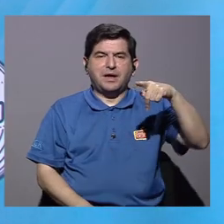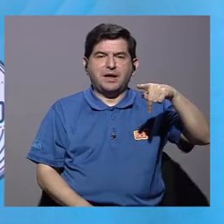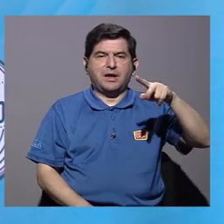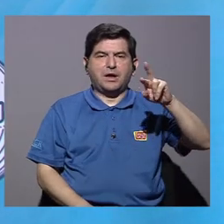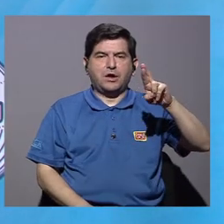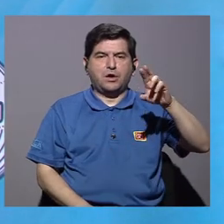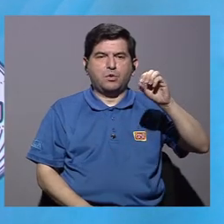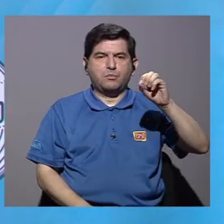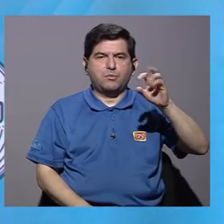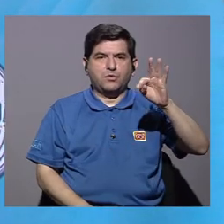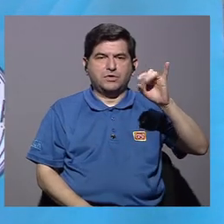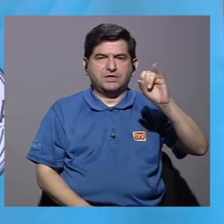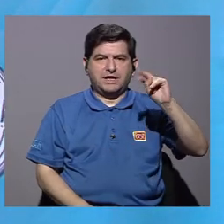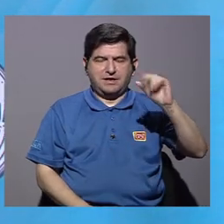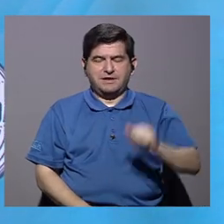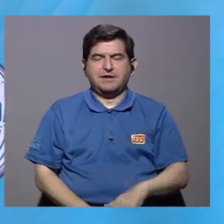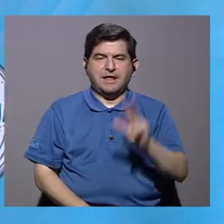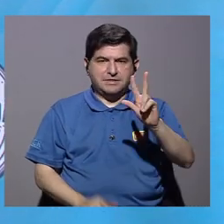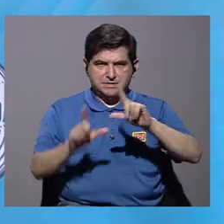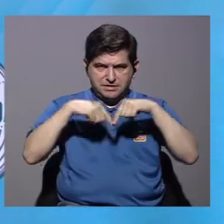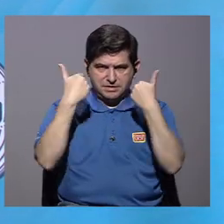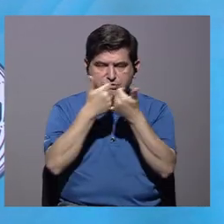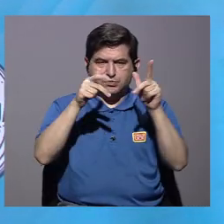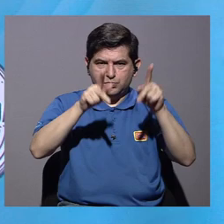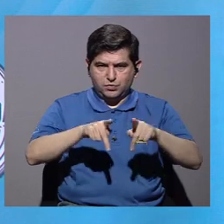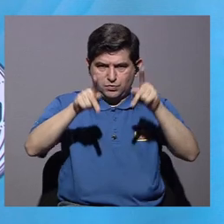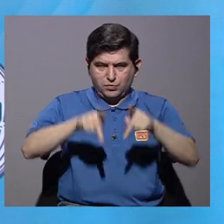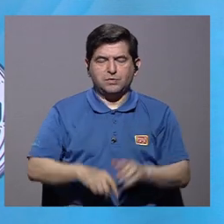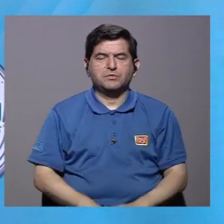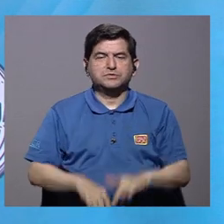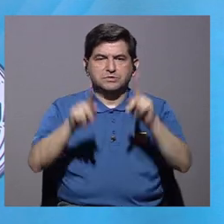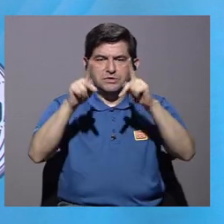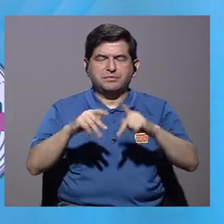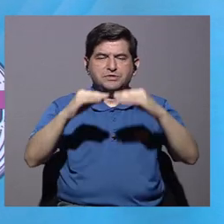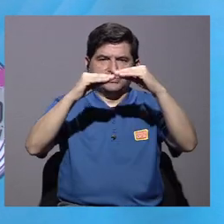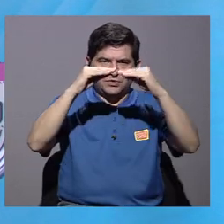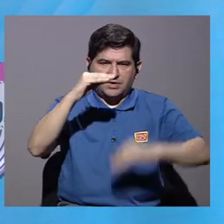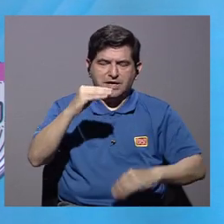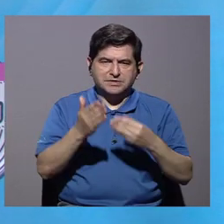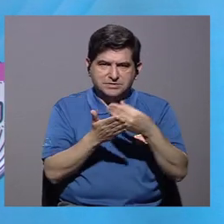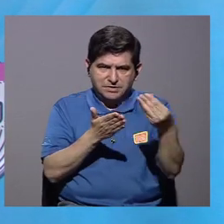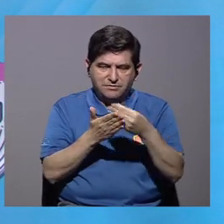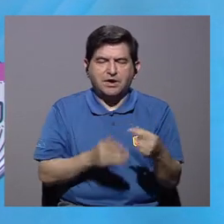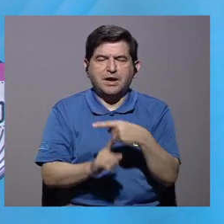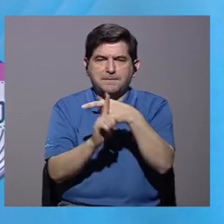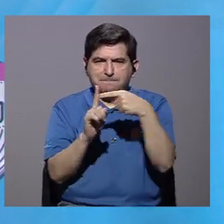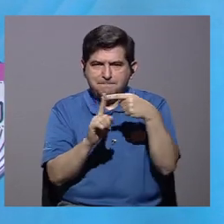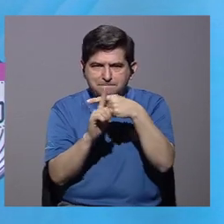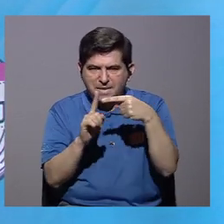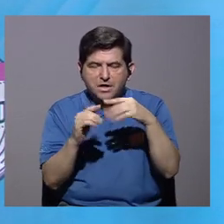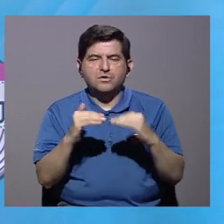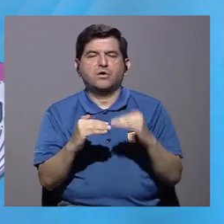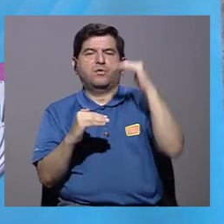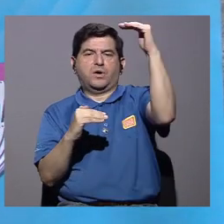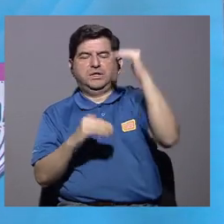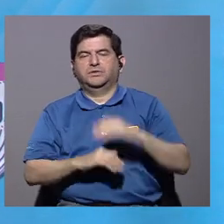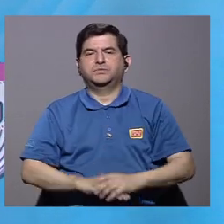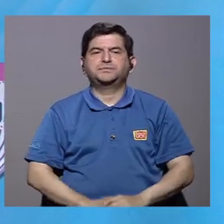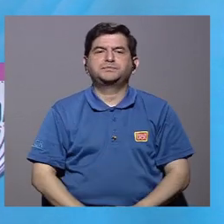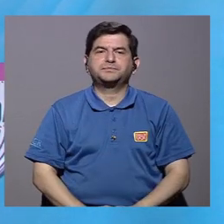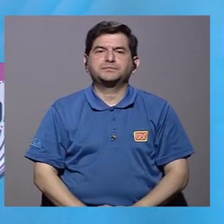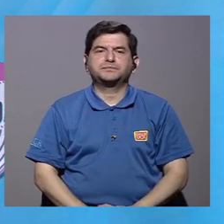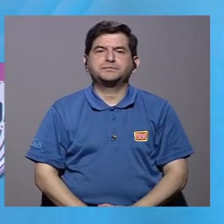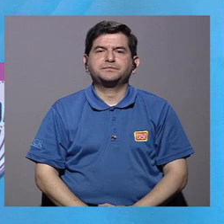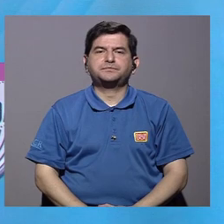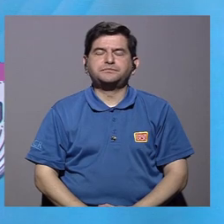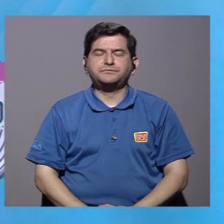Dividimos la población en tres conglomerados, que serían las personas de bajo consumo, de intermedio consumo y